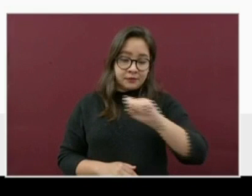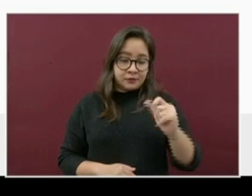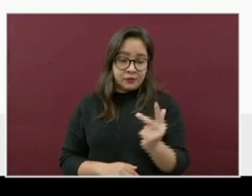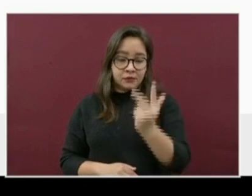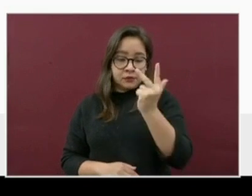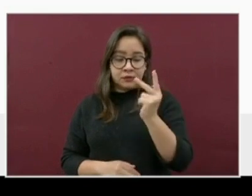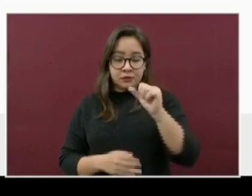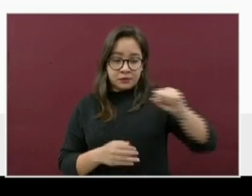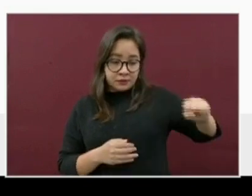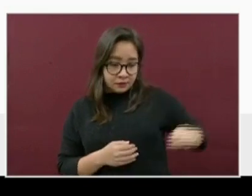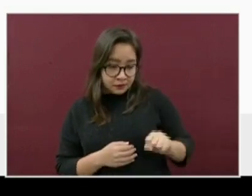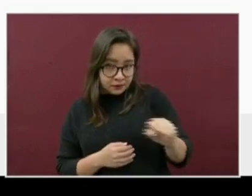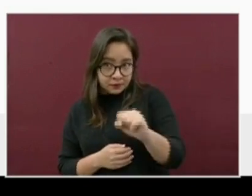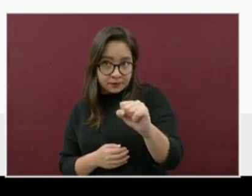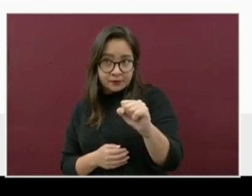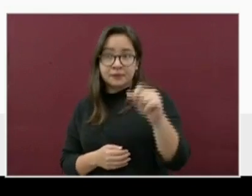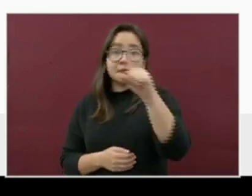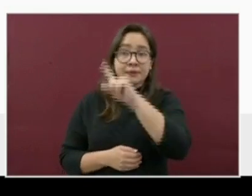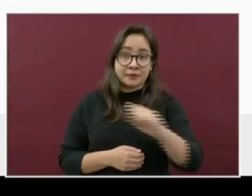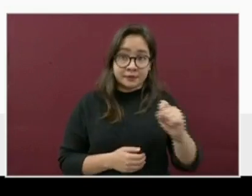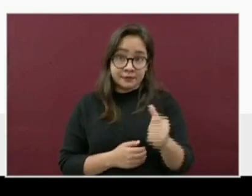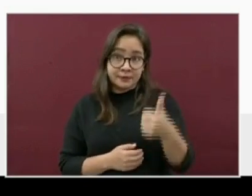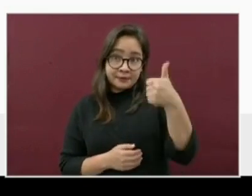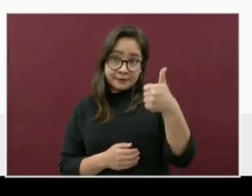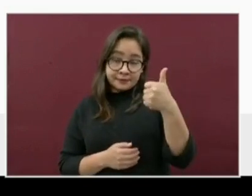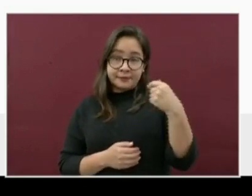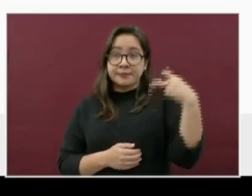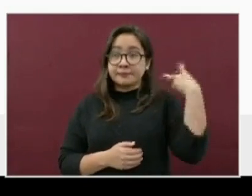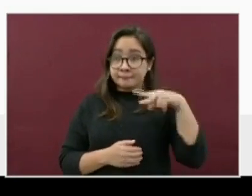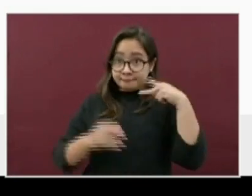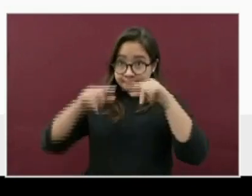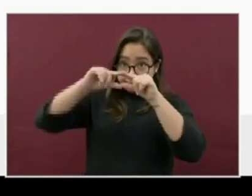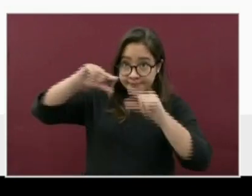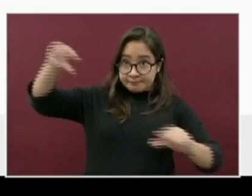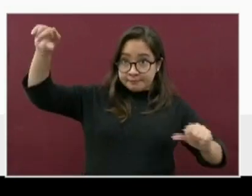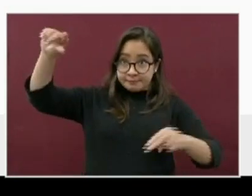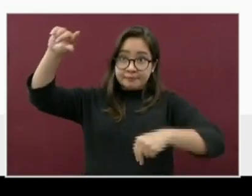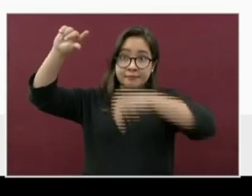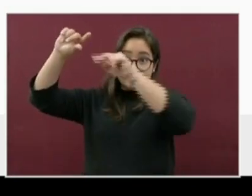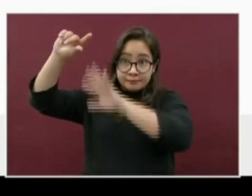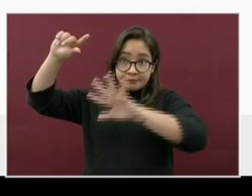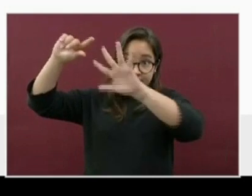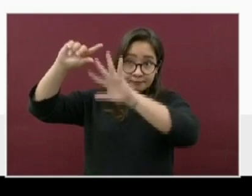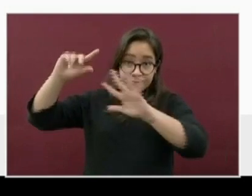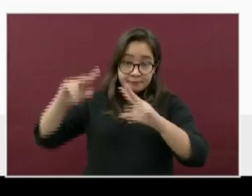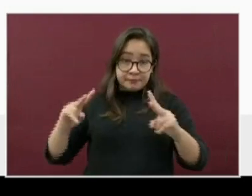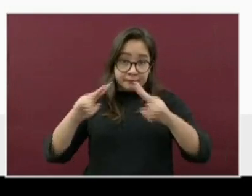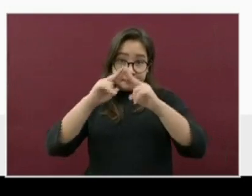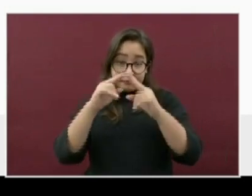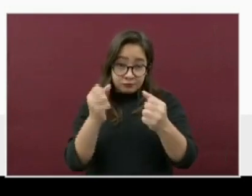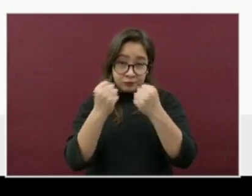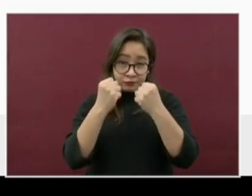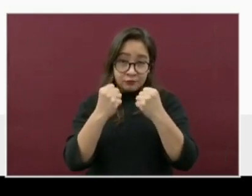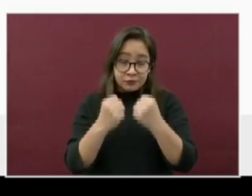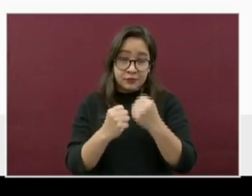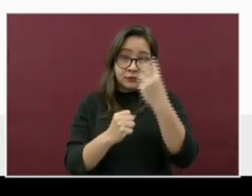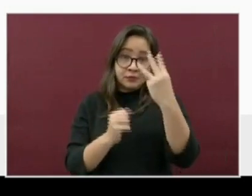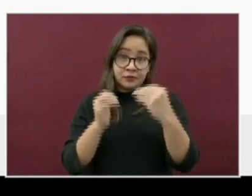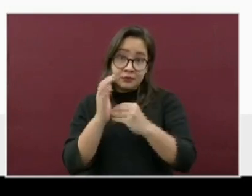Santiago Tuxtla, con 106. Y Poza Rica, muestra importante actividad. Registra ya 3